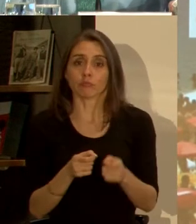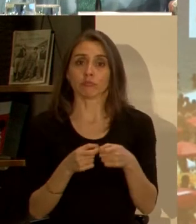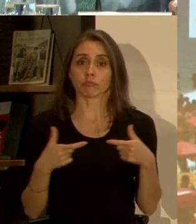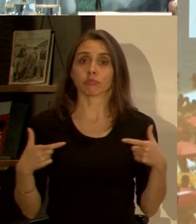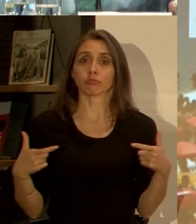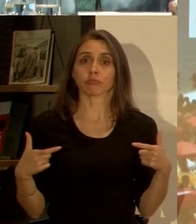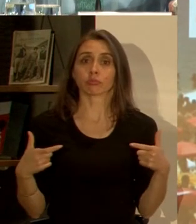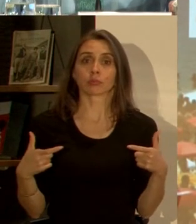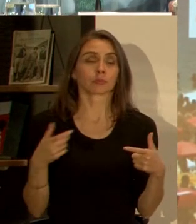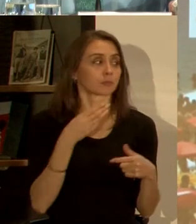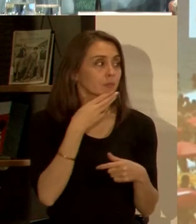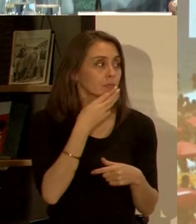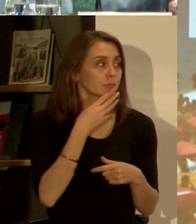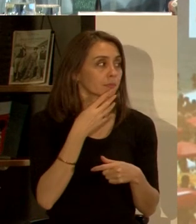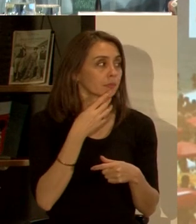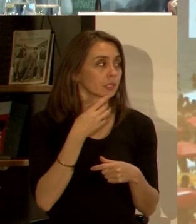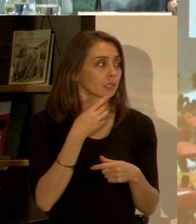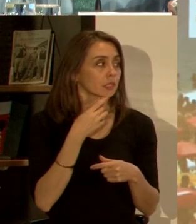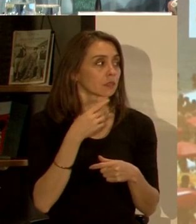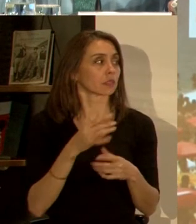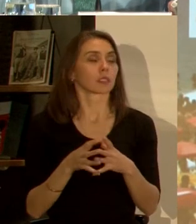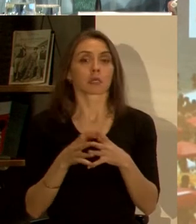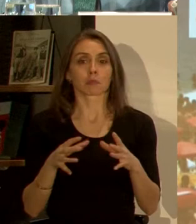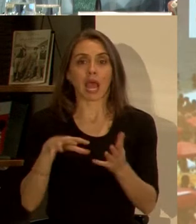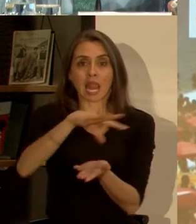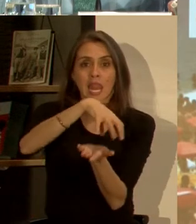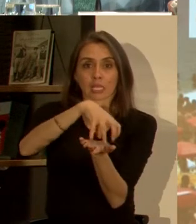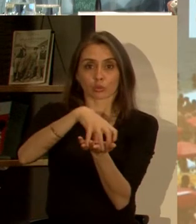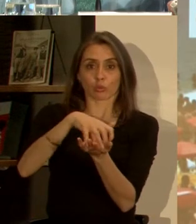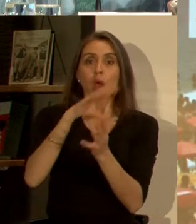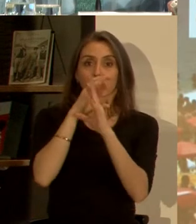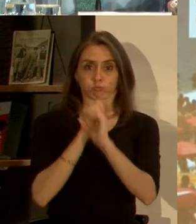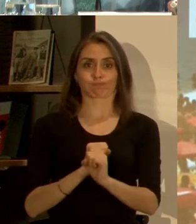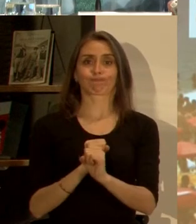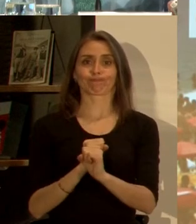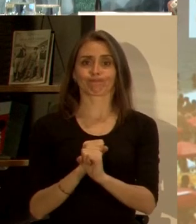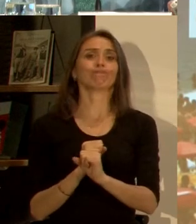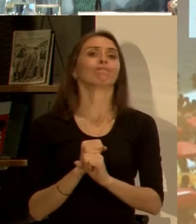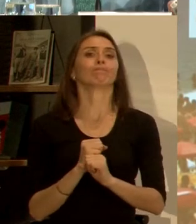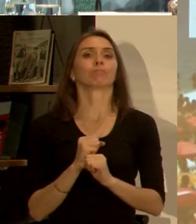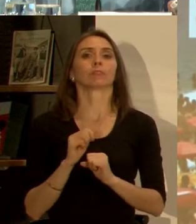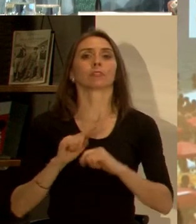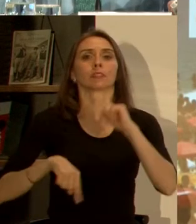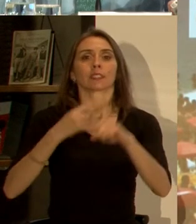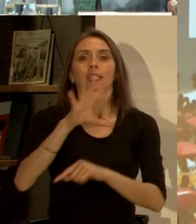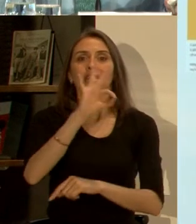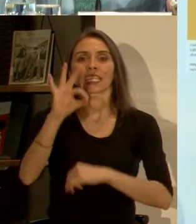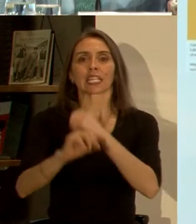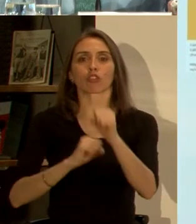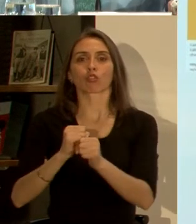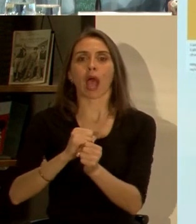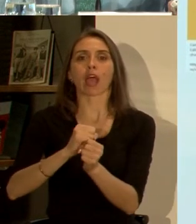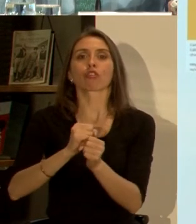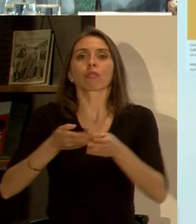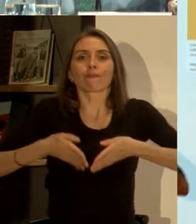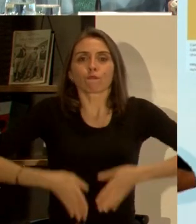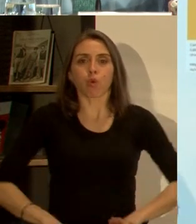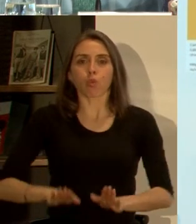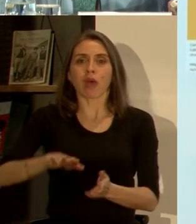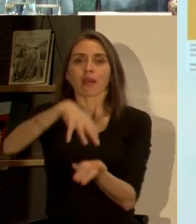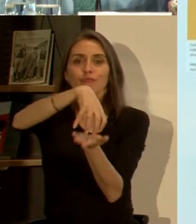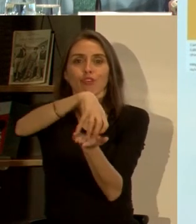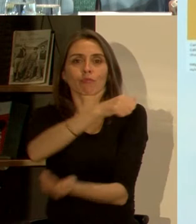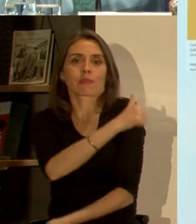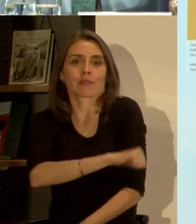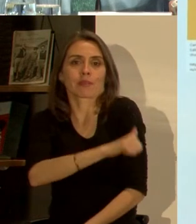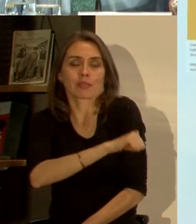celebración de su nivel de resiliencia muy avanzado cuando cumpla sus 500 años y no